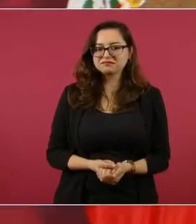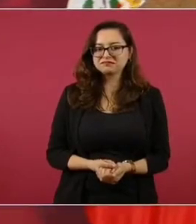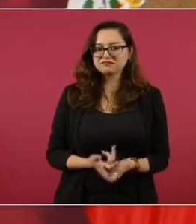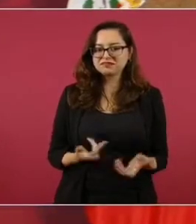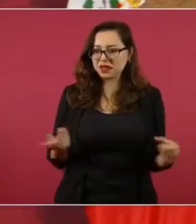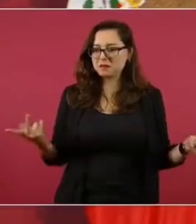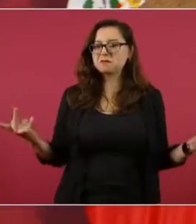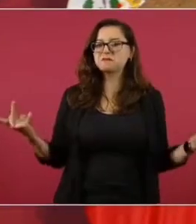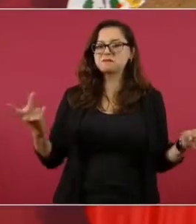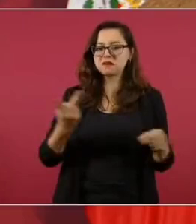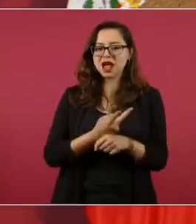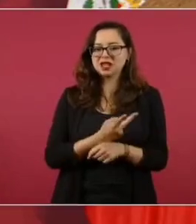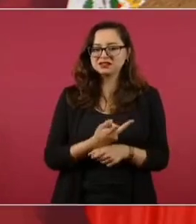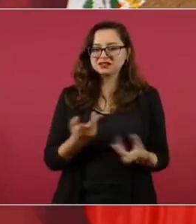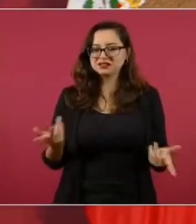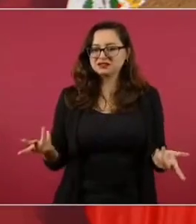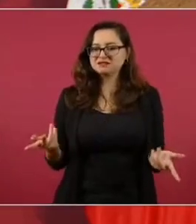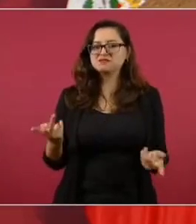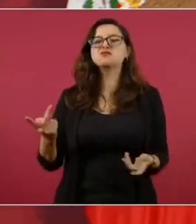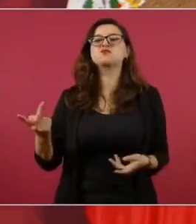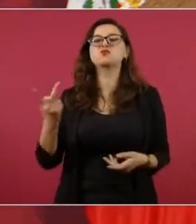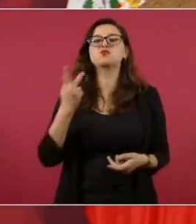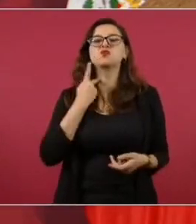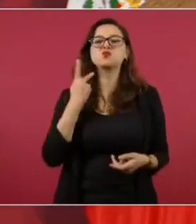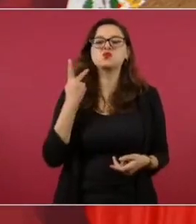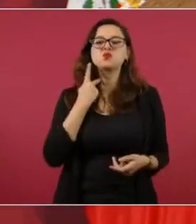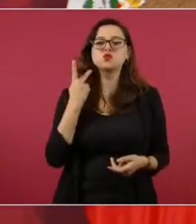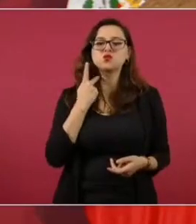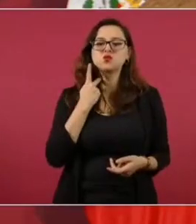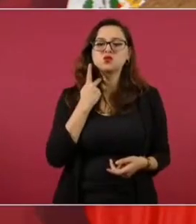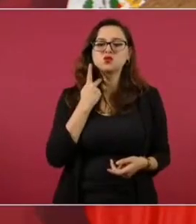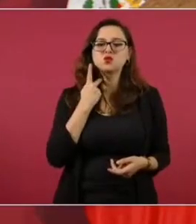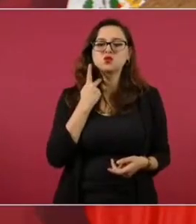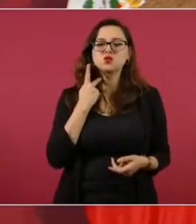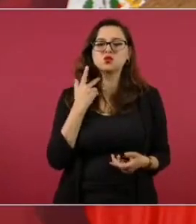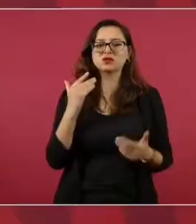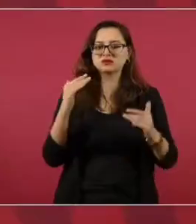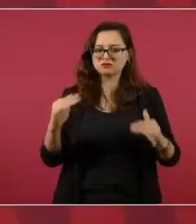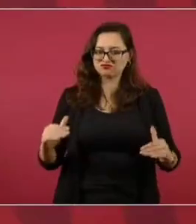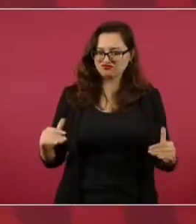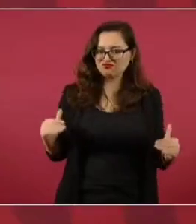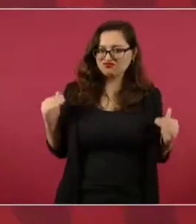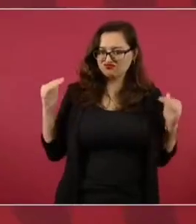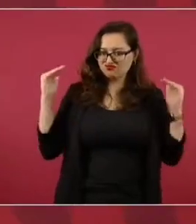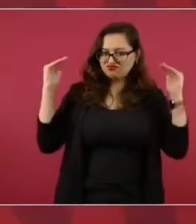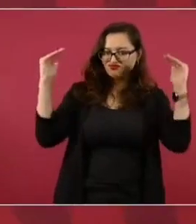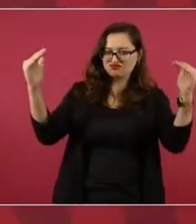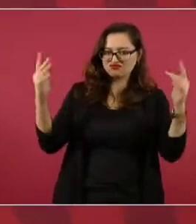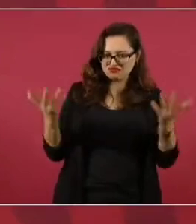de altos vuelos?